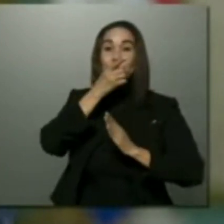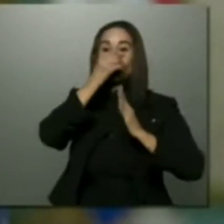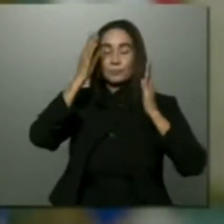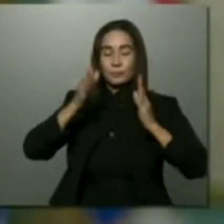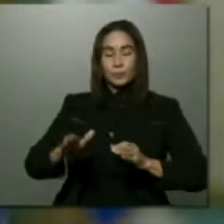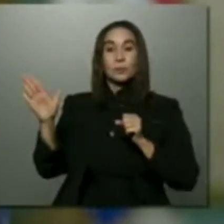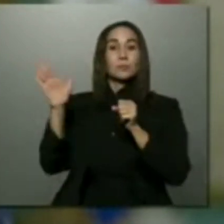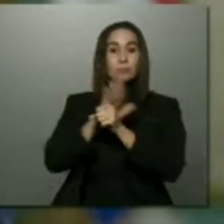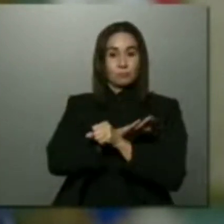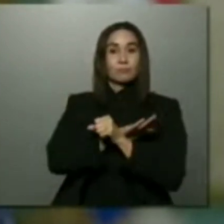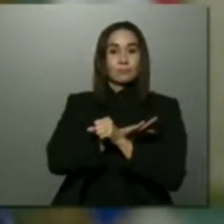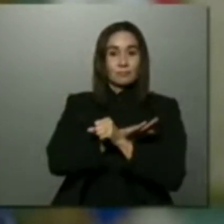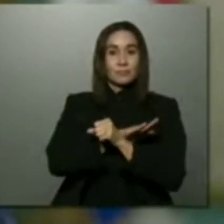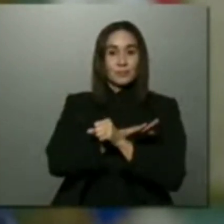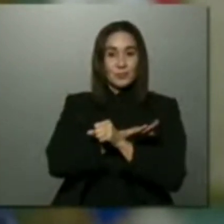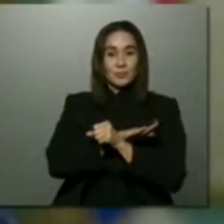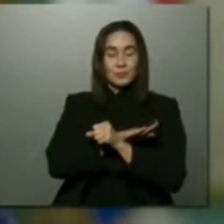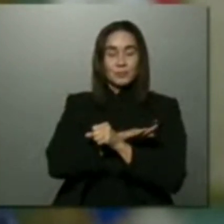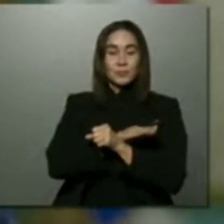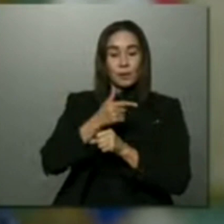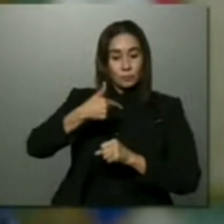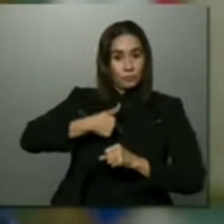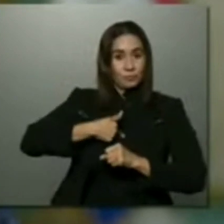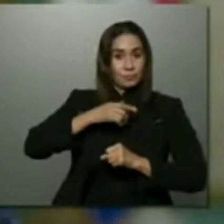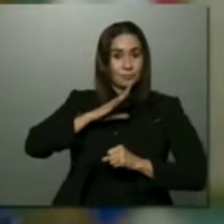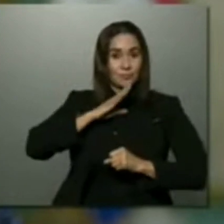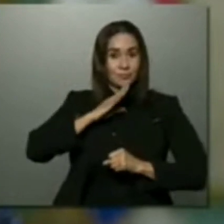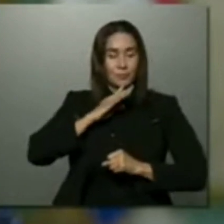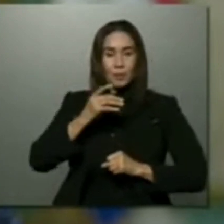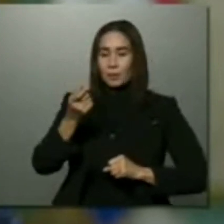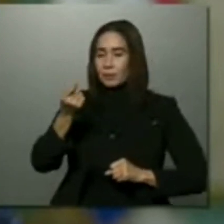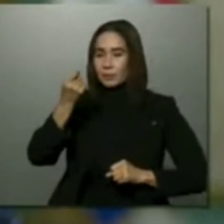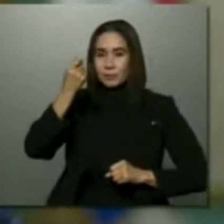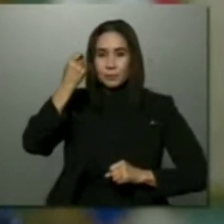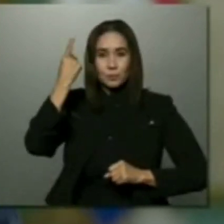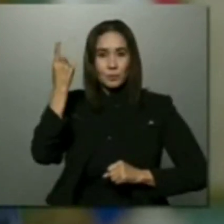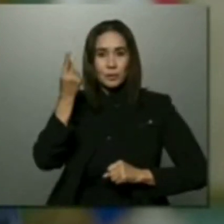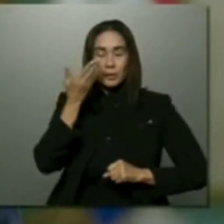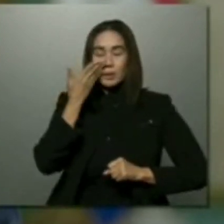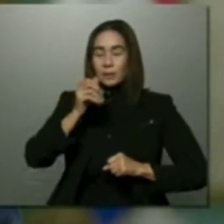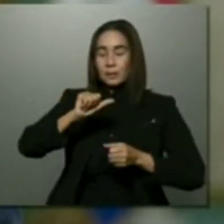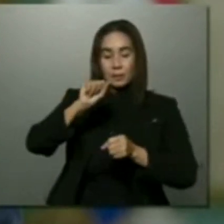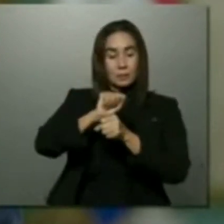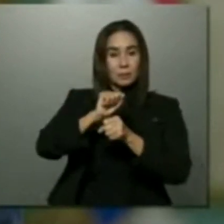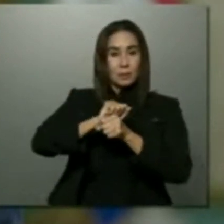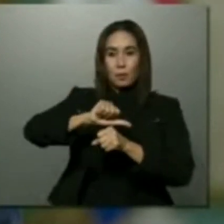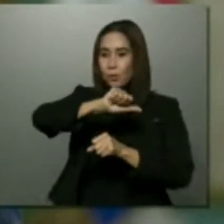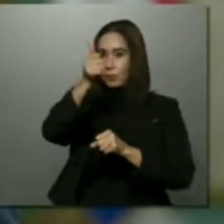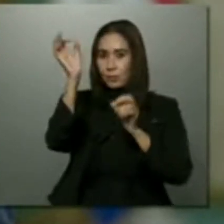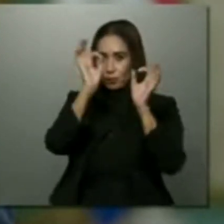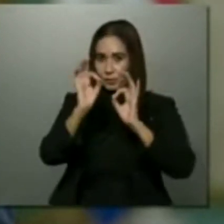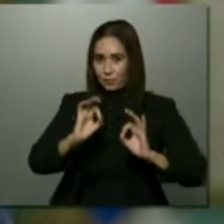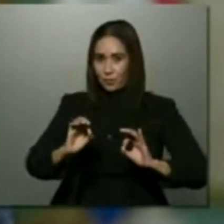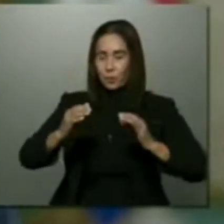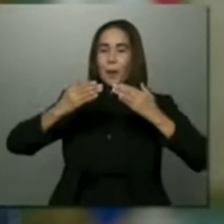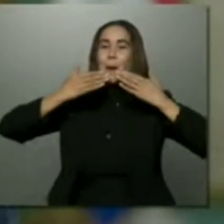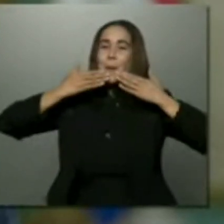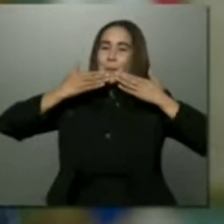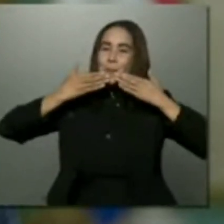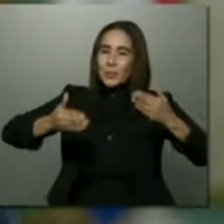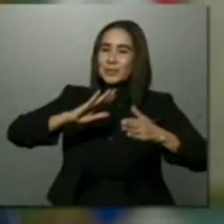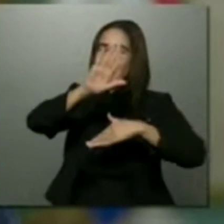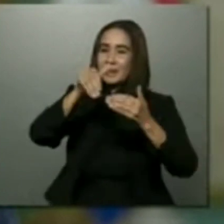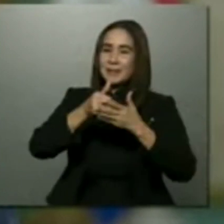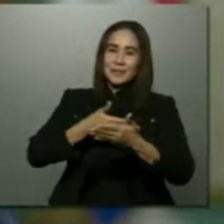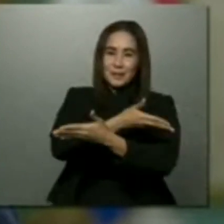la cumplimos. Quien les habla no entiende el ejercicio público de otra manera. Muchas gracias a todos